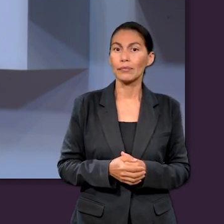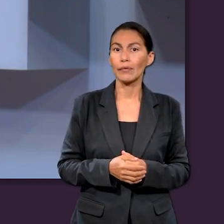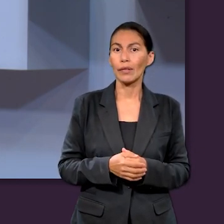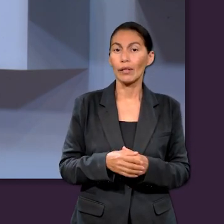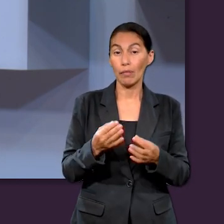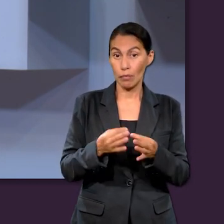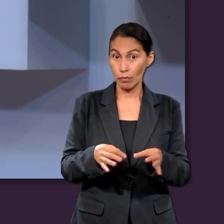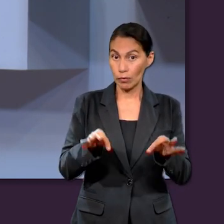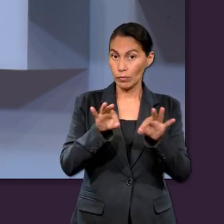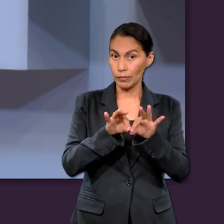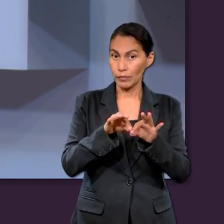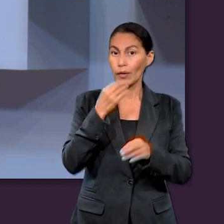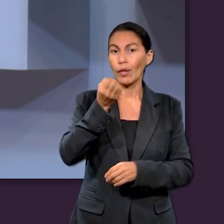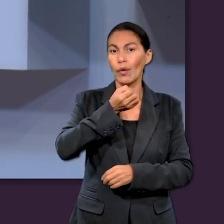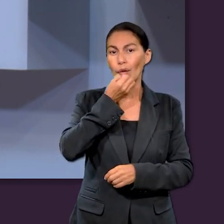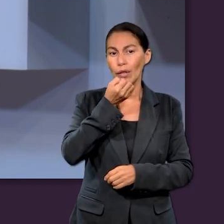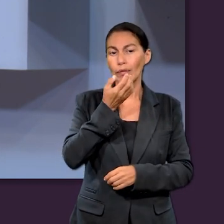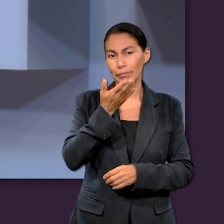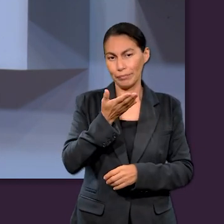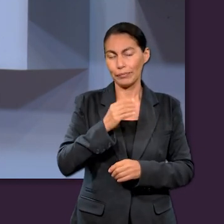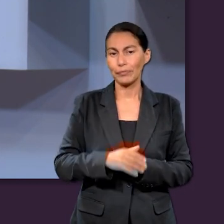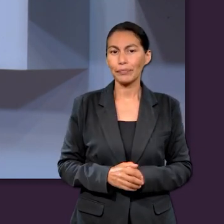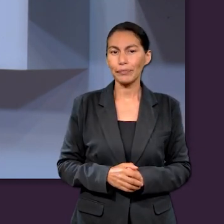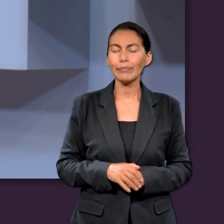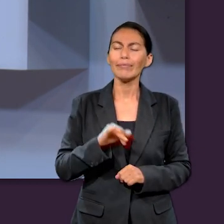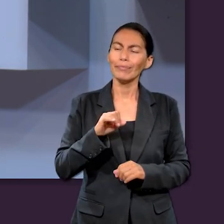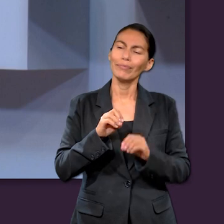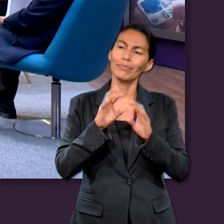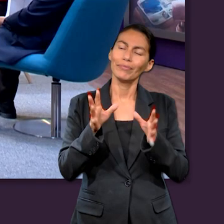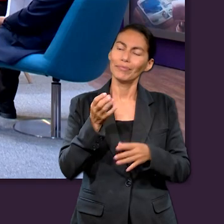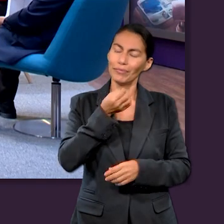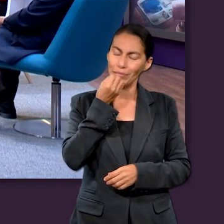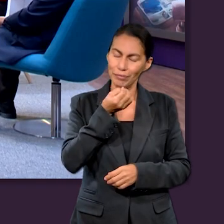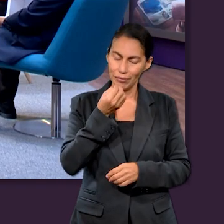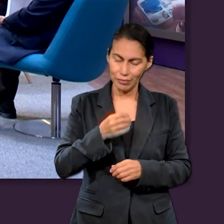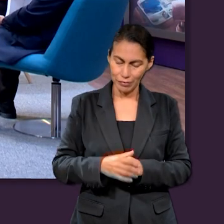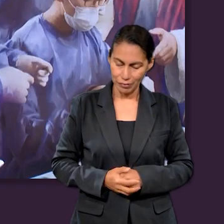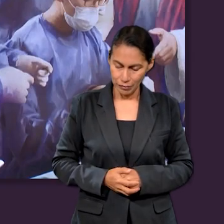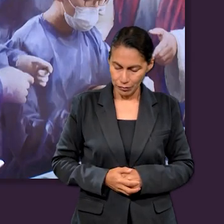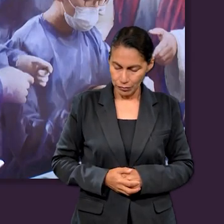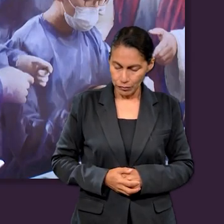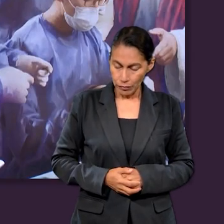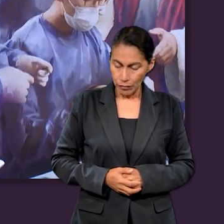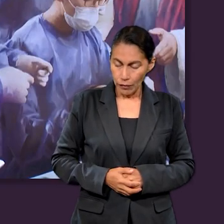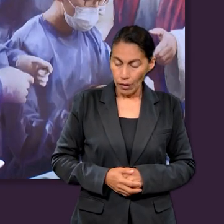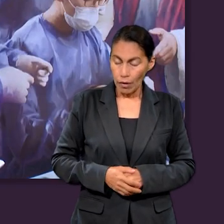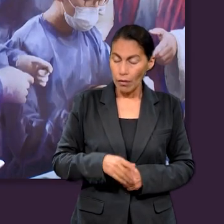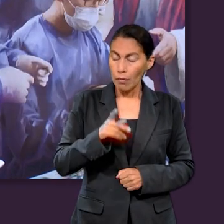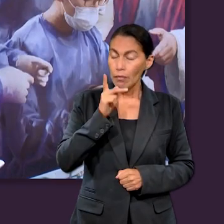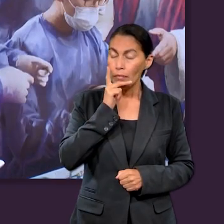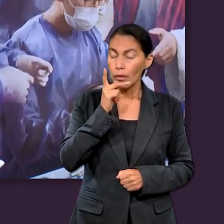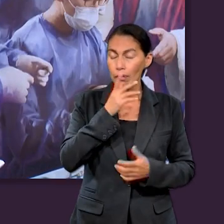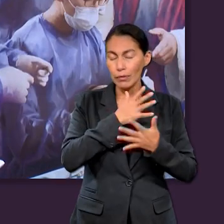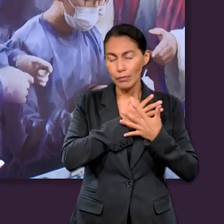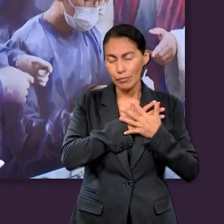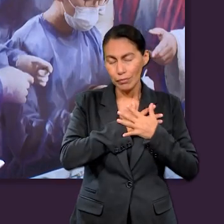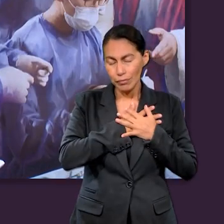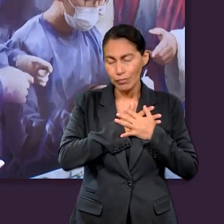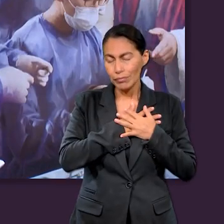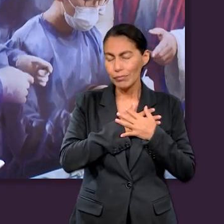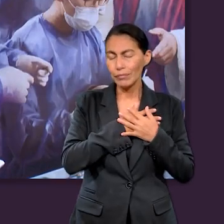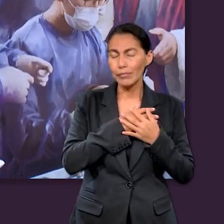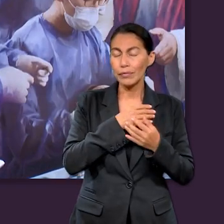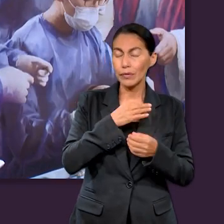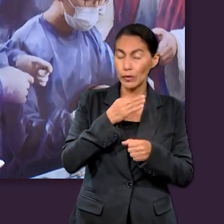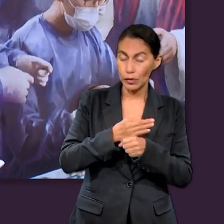repaso, y vamos a iniciar con algo muy importante, que es la oración. Claro que sí, vamos a orar. Amado Señor y Padre, te damos muchas